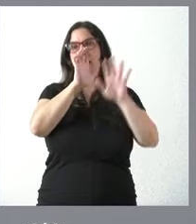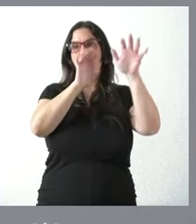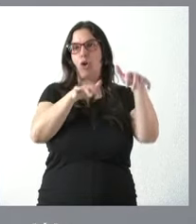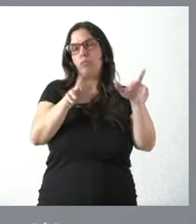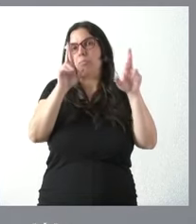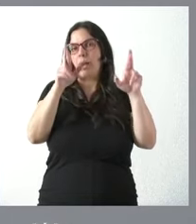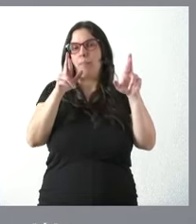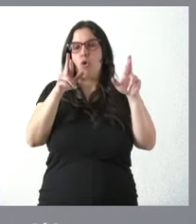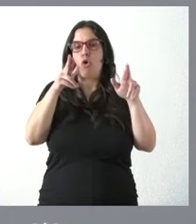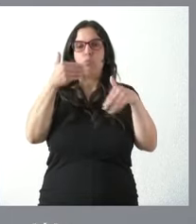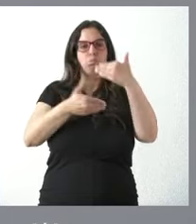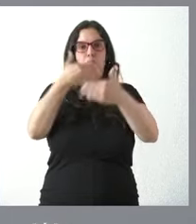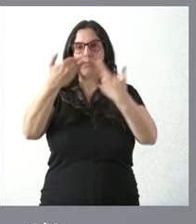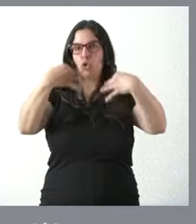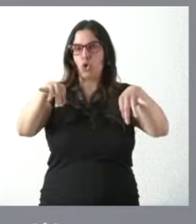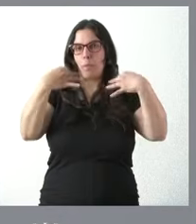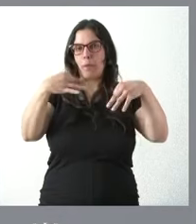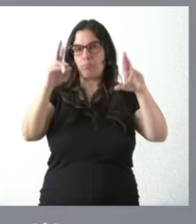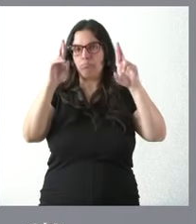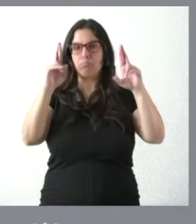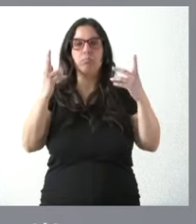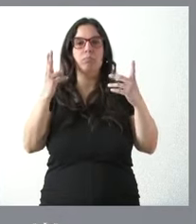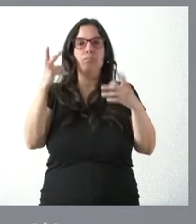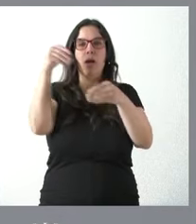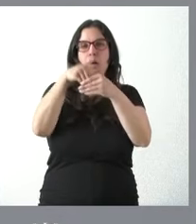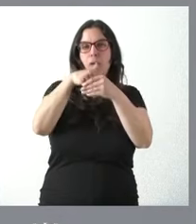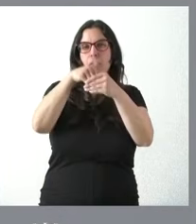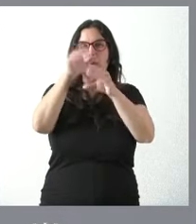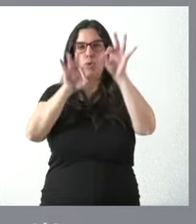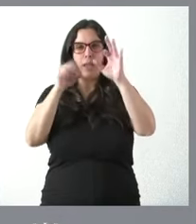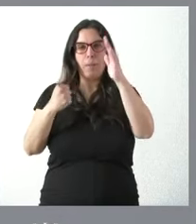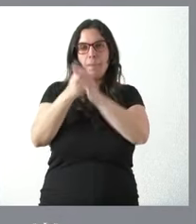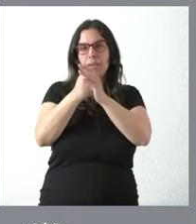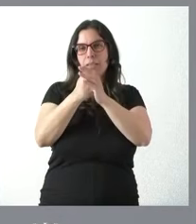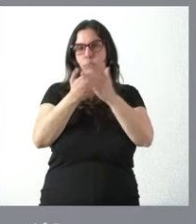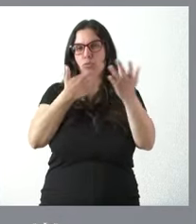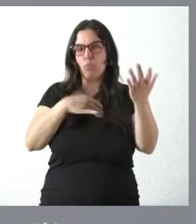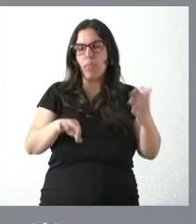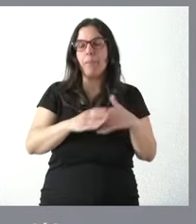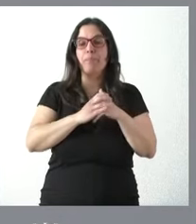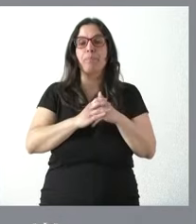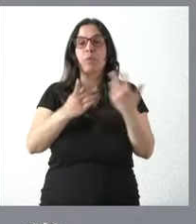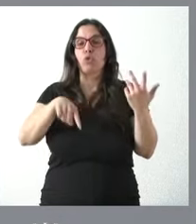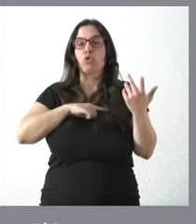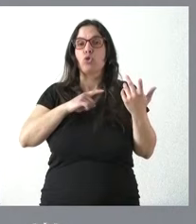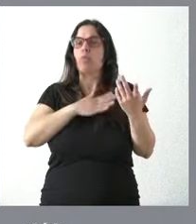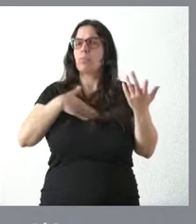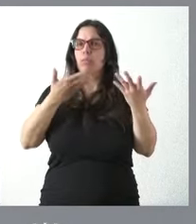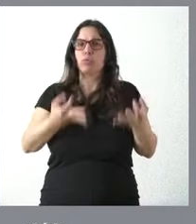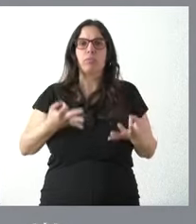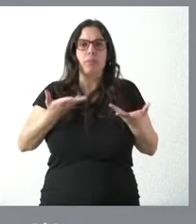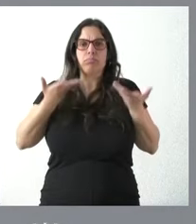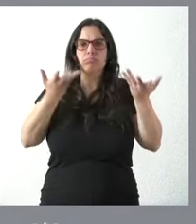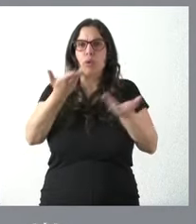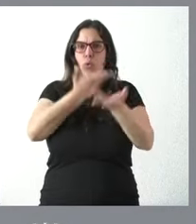absoluta normalidad que haya el más alto nivel posible de participación y nuestra voluntad de colaborar estrechamente